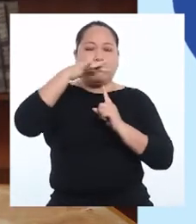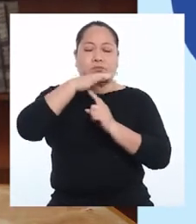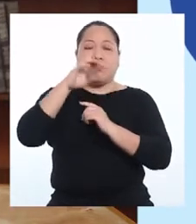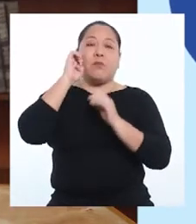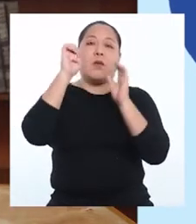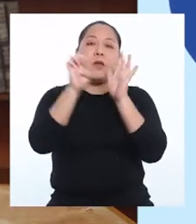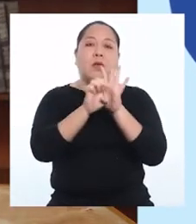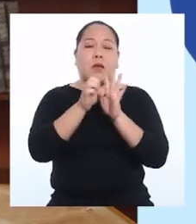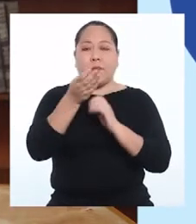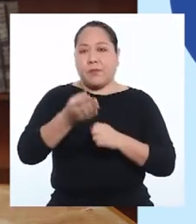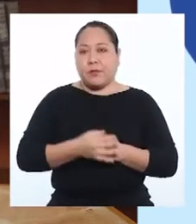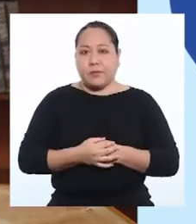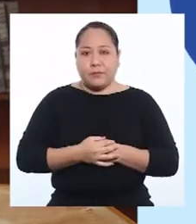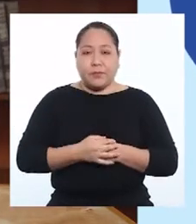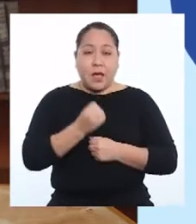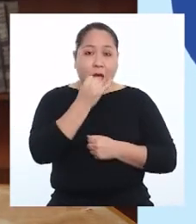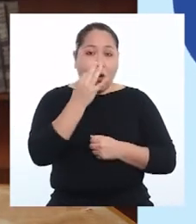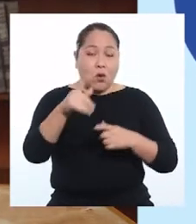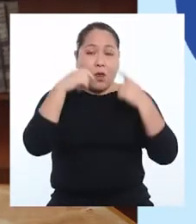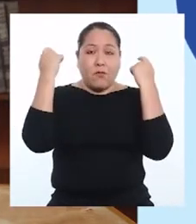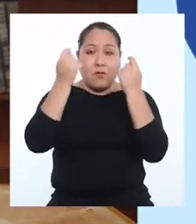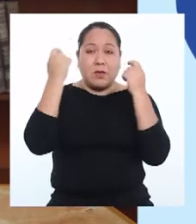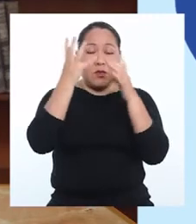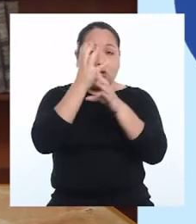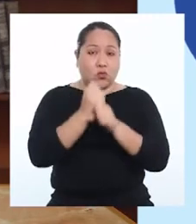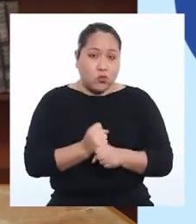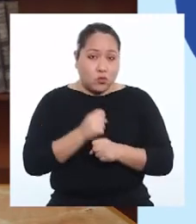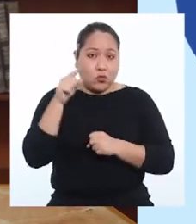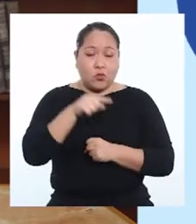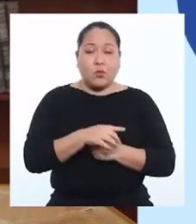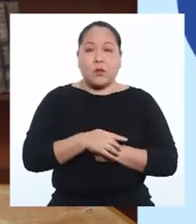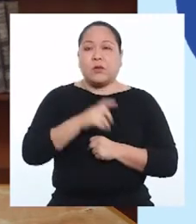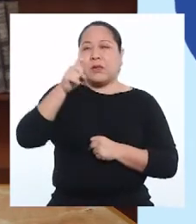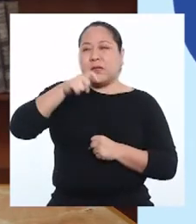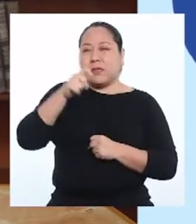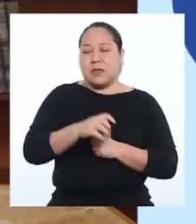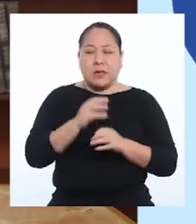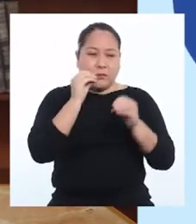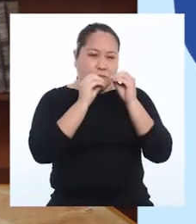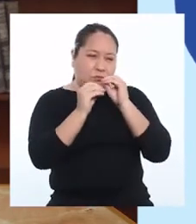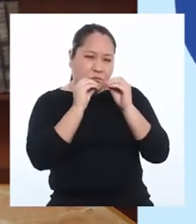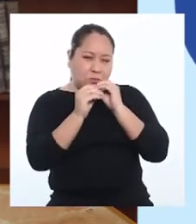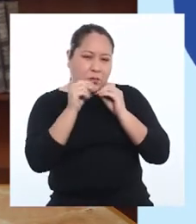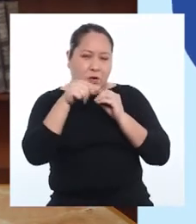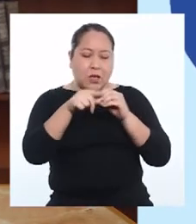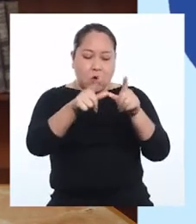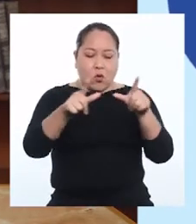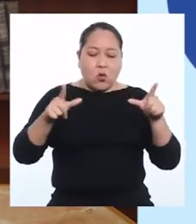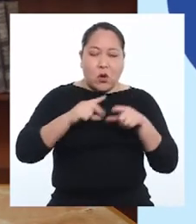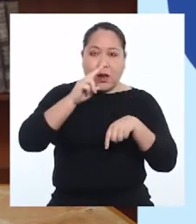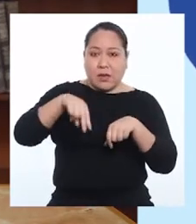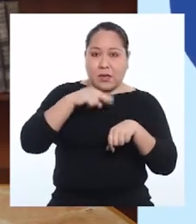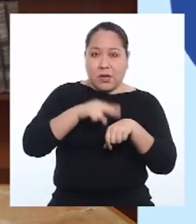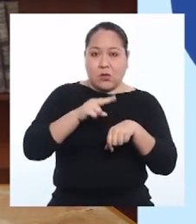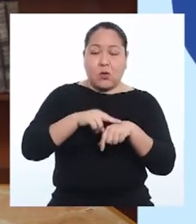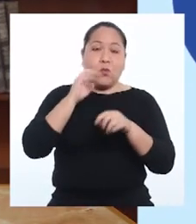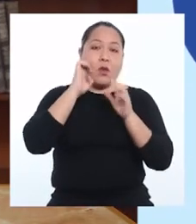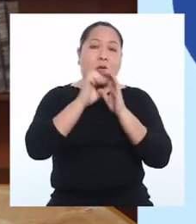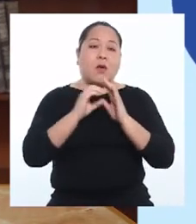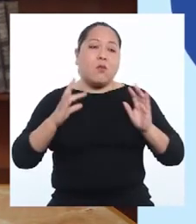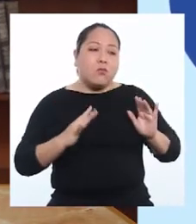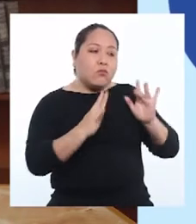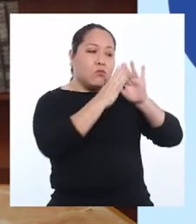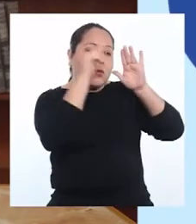Por ejemplo, algunas fiestas tradicionales requieren ser realizadas en espacios naturales como